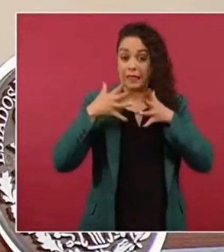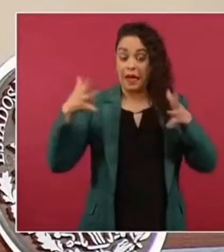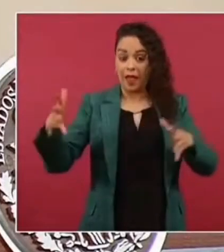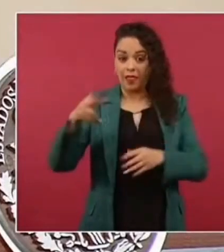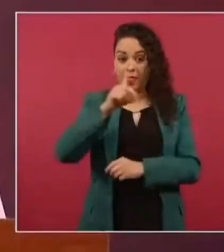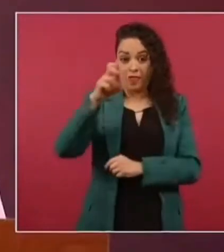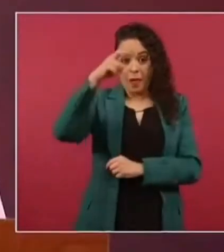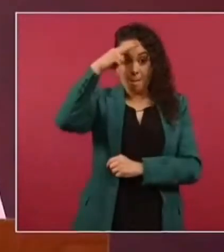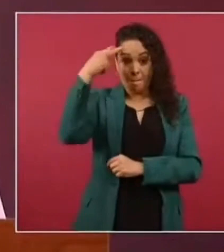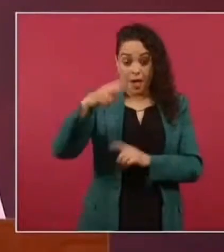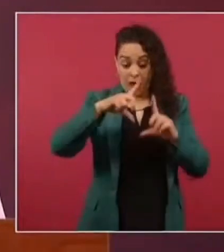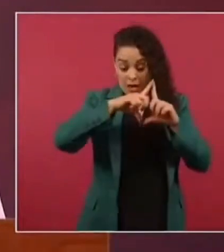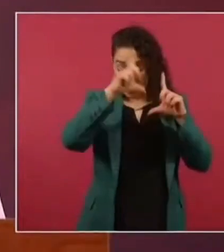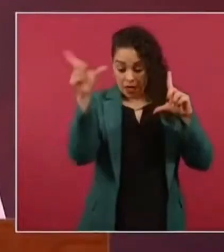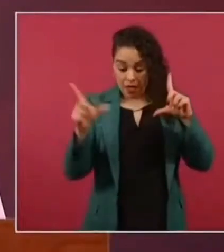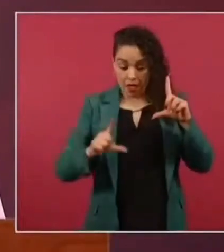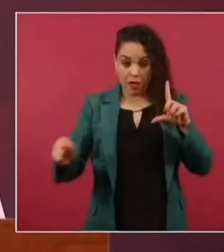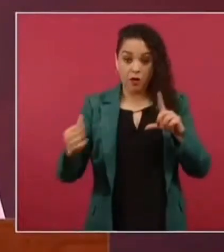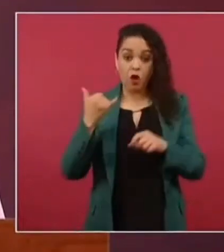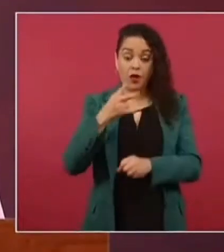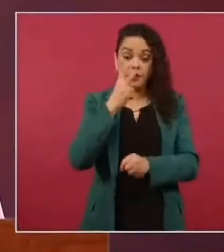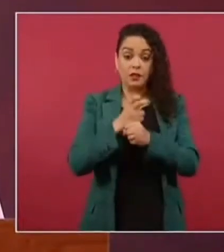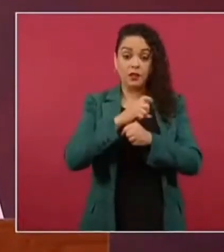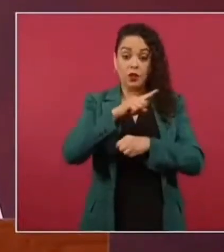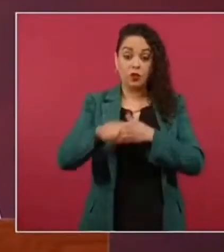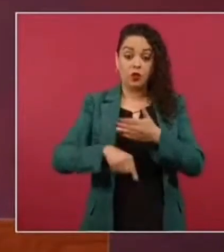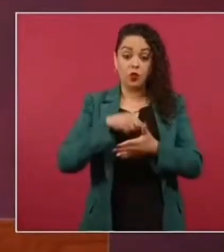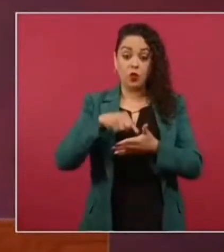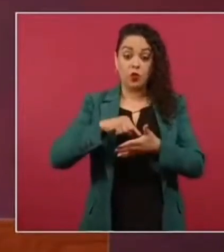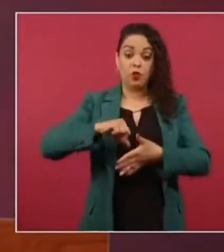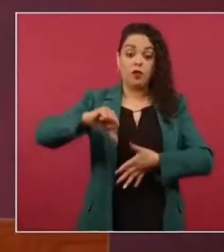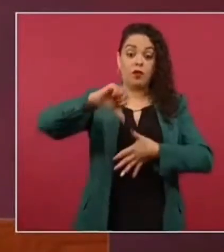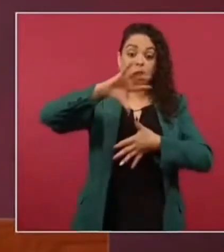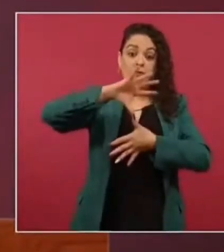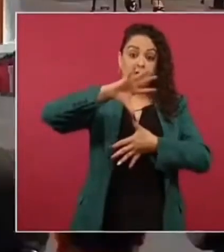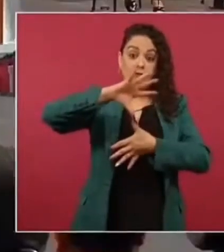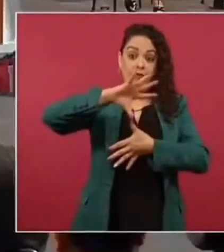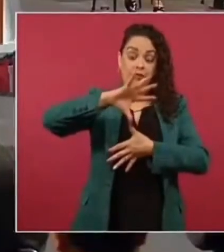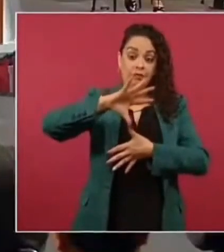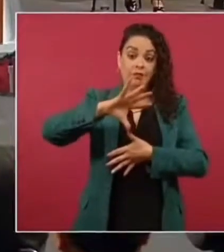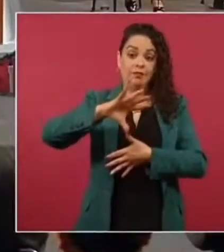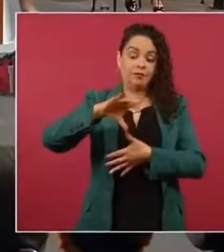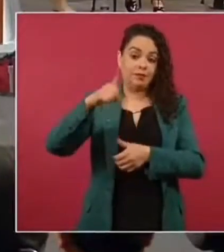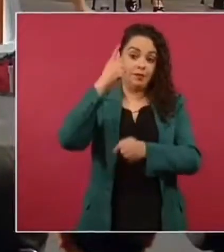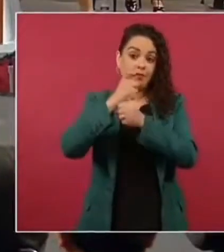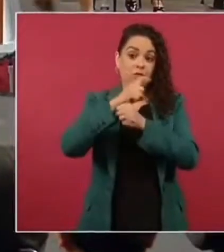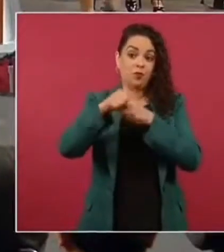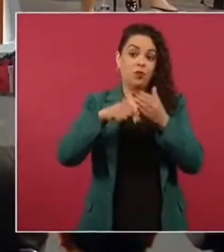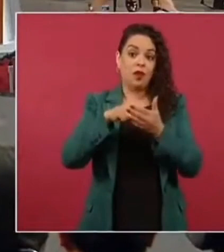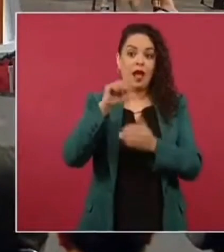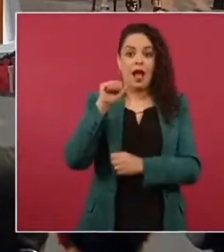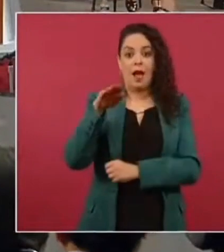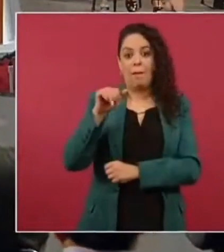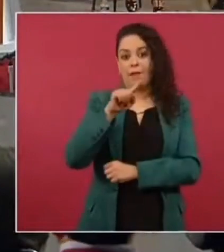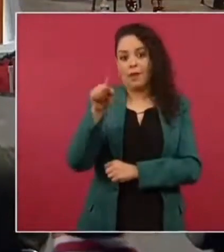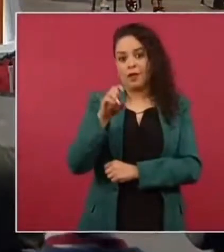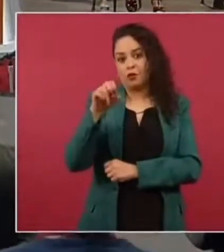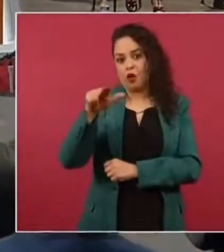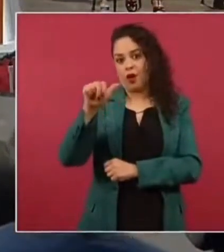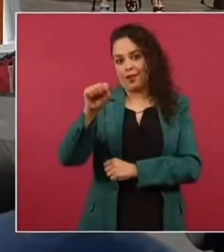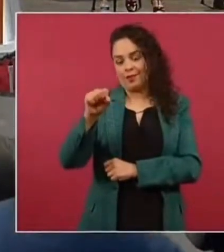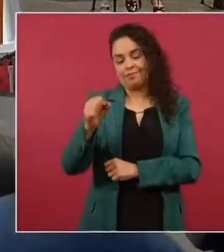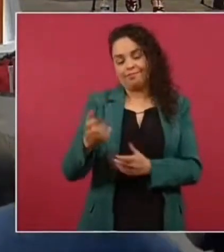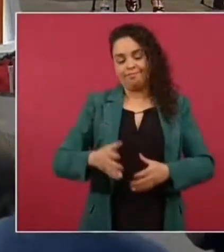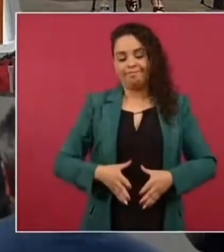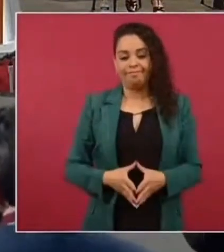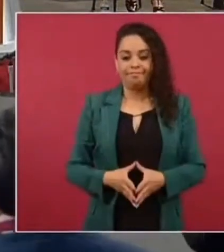país y la segunda más grande después de las amazonas en selva tropical gracias mire este entonces